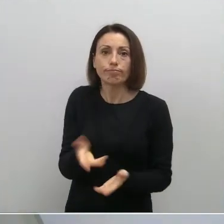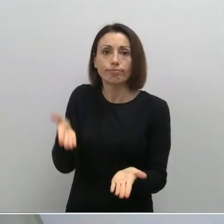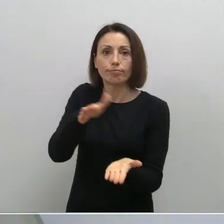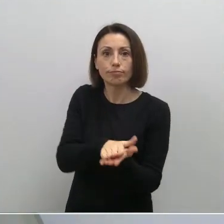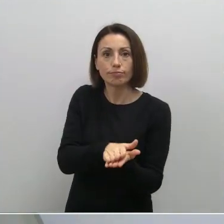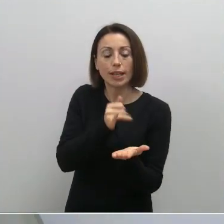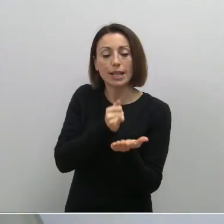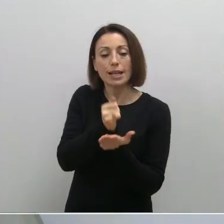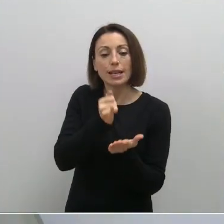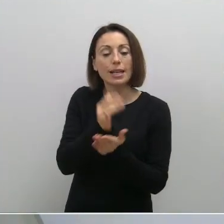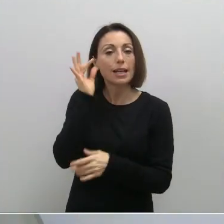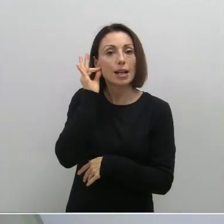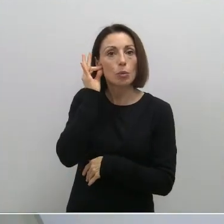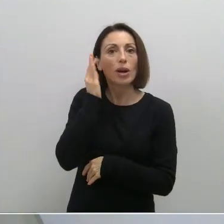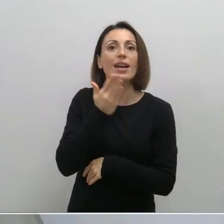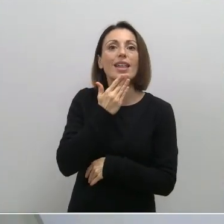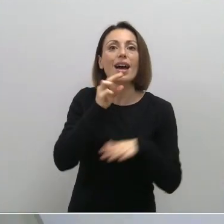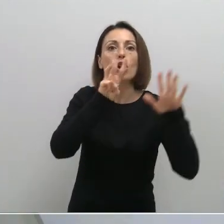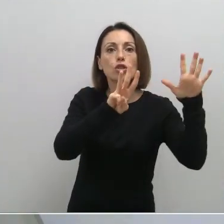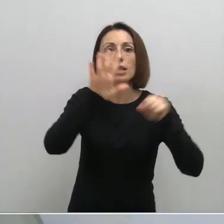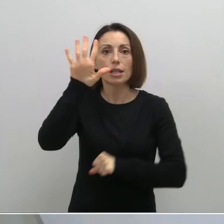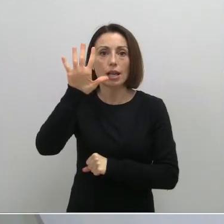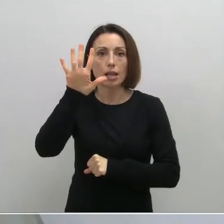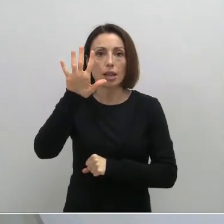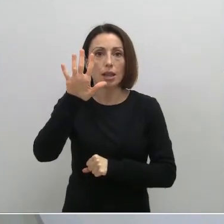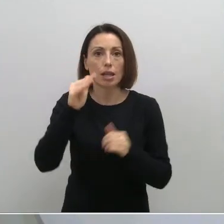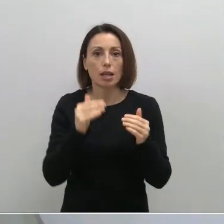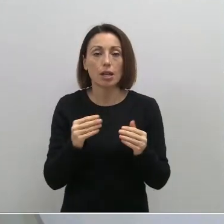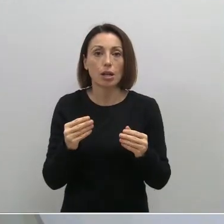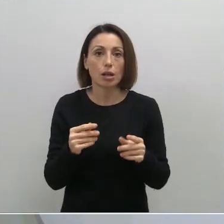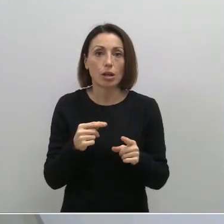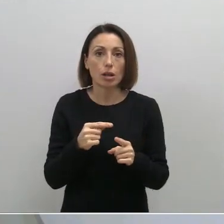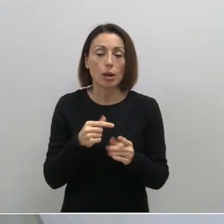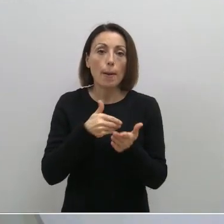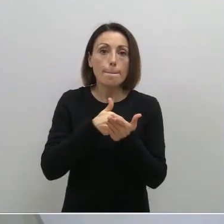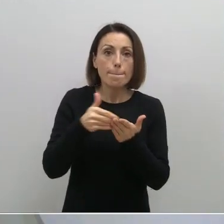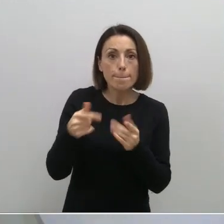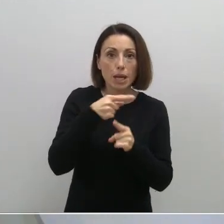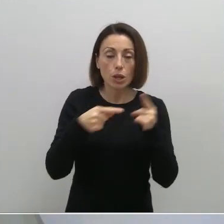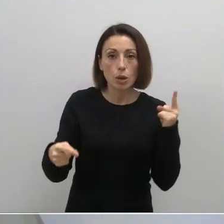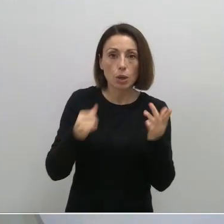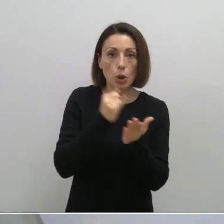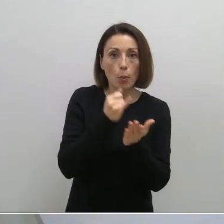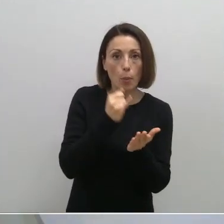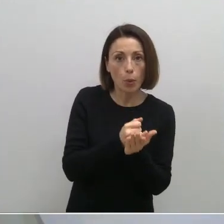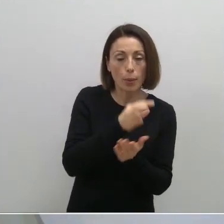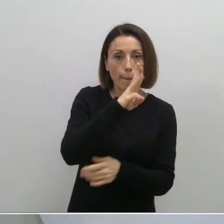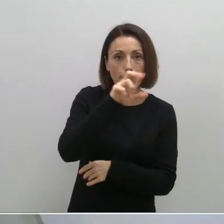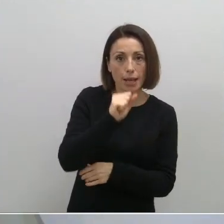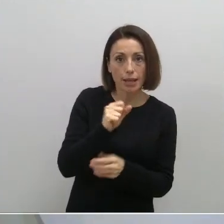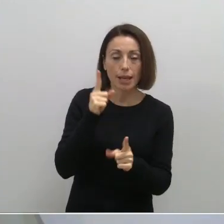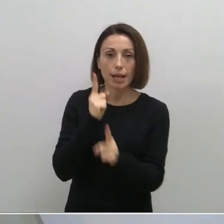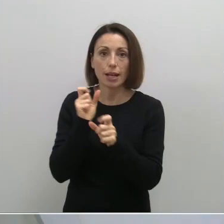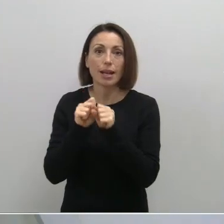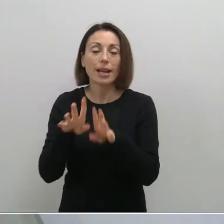mujer de Yecla, de 85 años de edad. Hemos superado ya la cifra de medio millón de pruebas PCR y antígenos realizadas en la región, en concreto